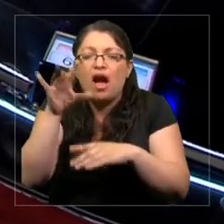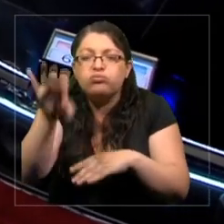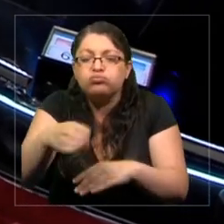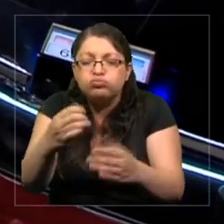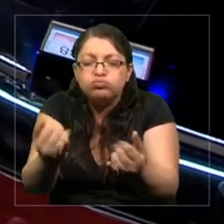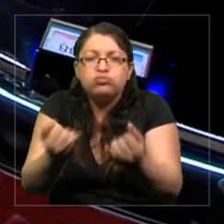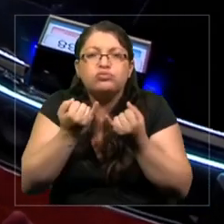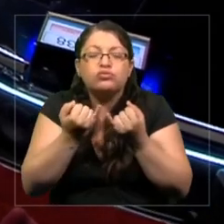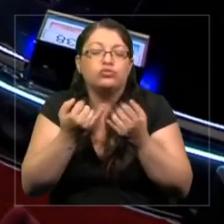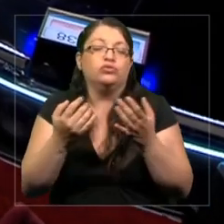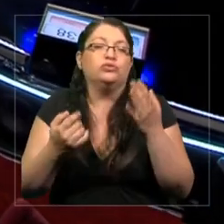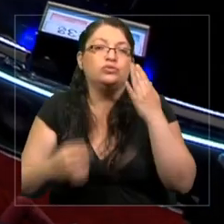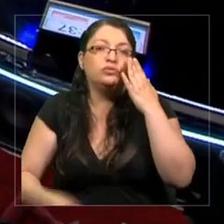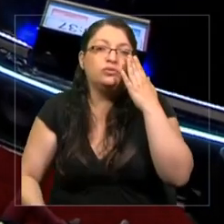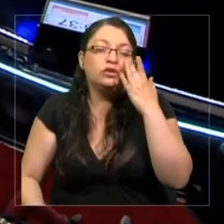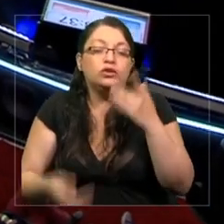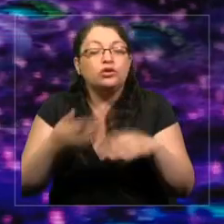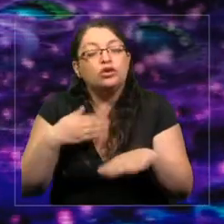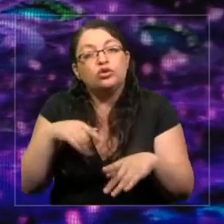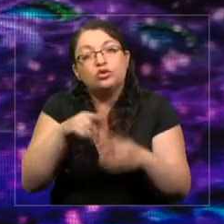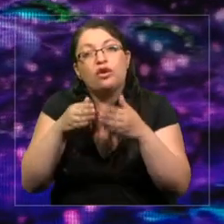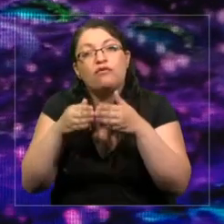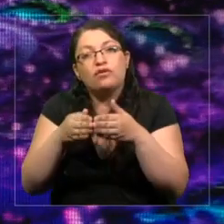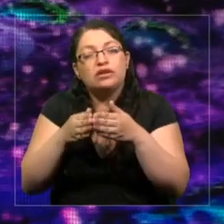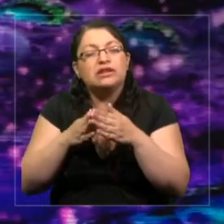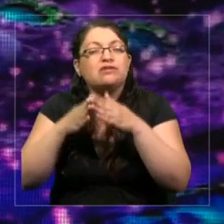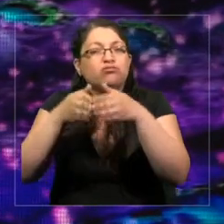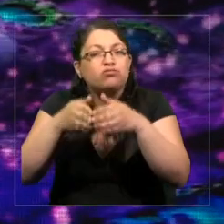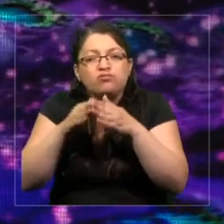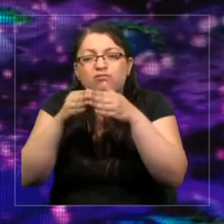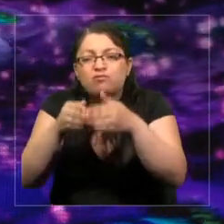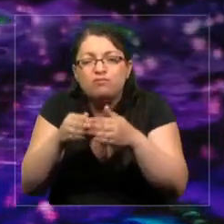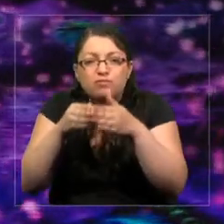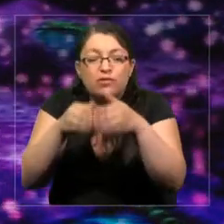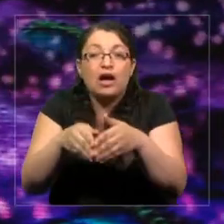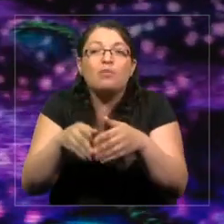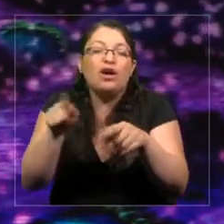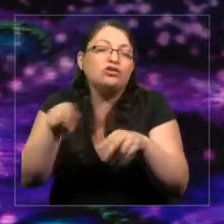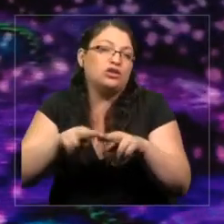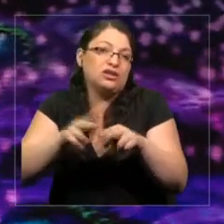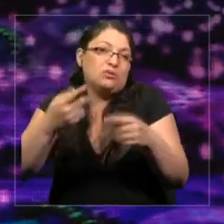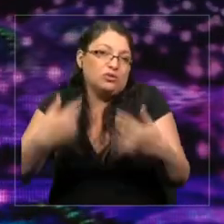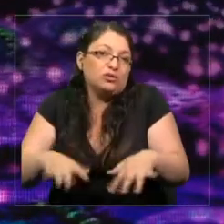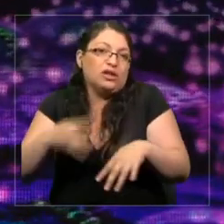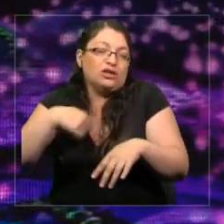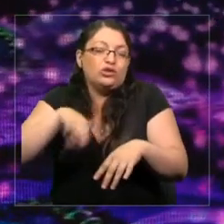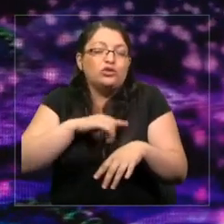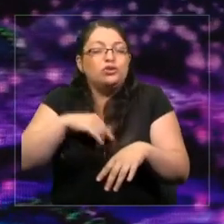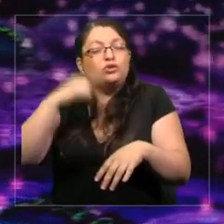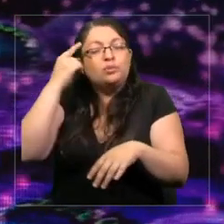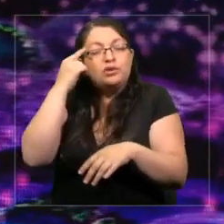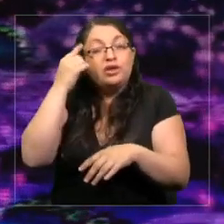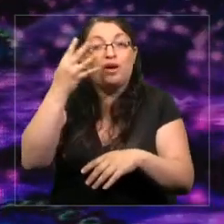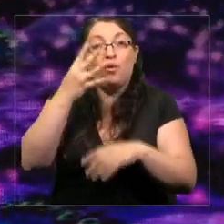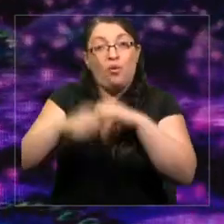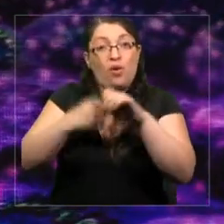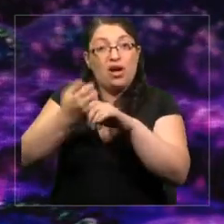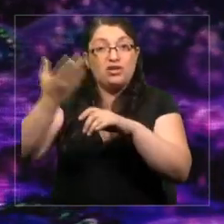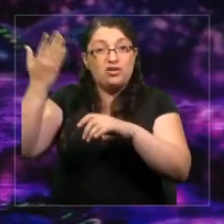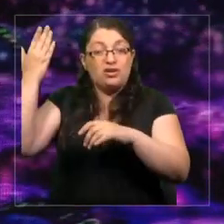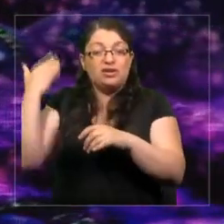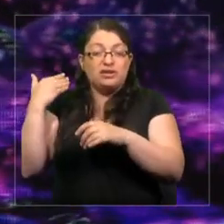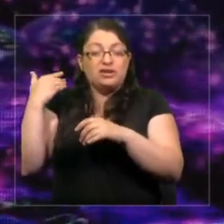en los botes y esto es que hemos hecho. Por eso pienso que hace cuatro años yo